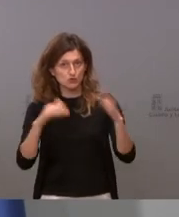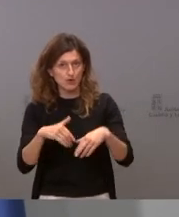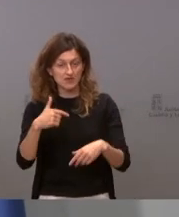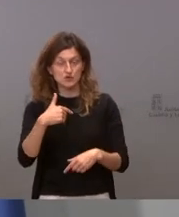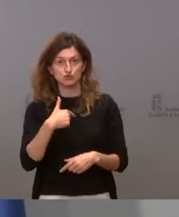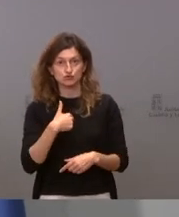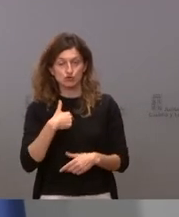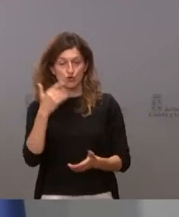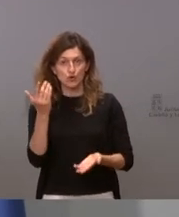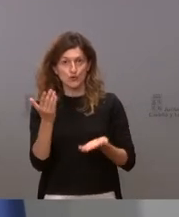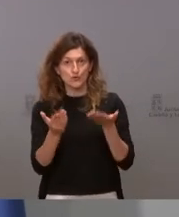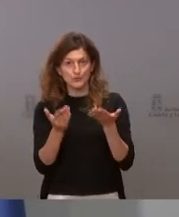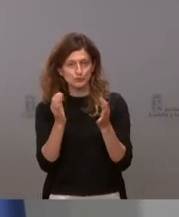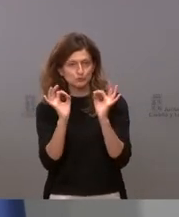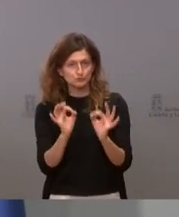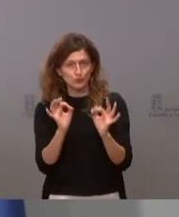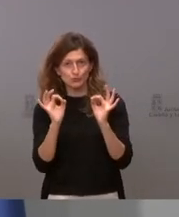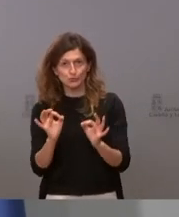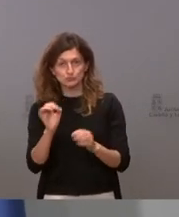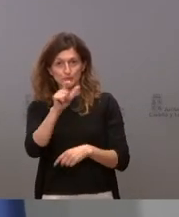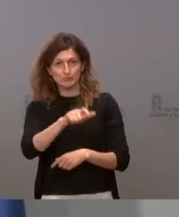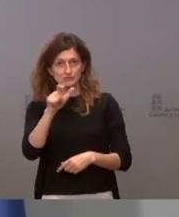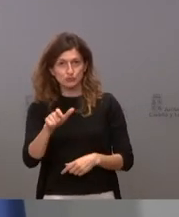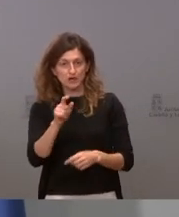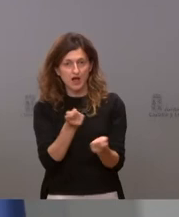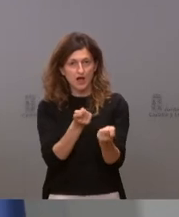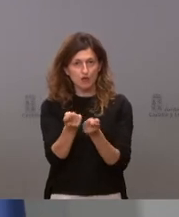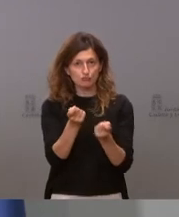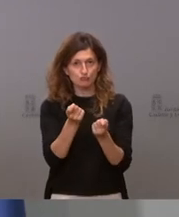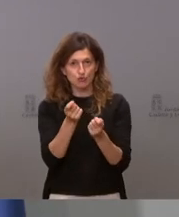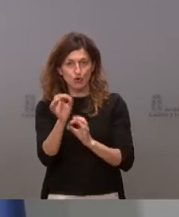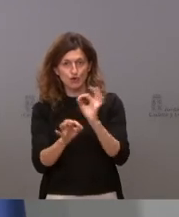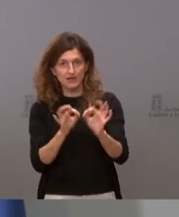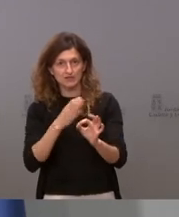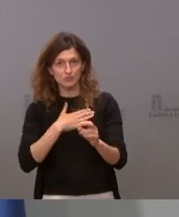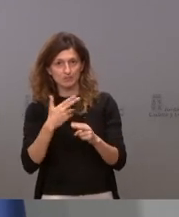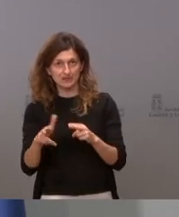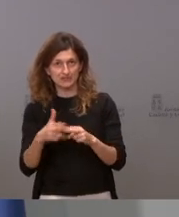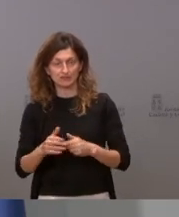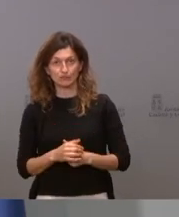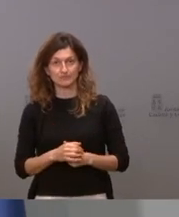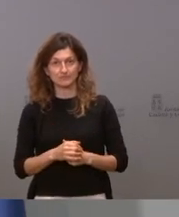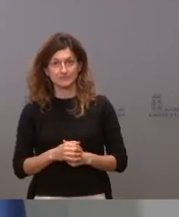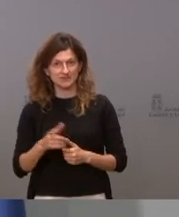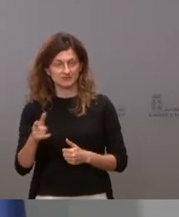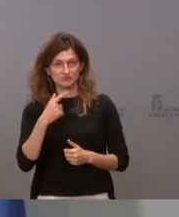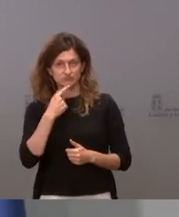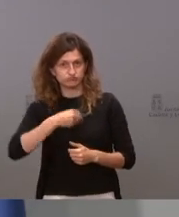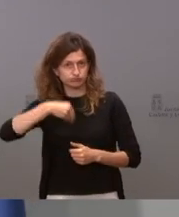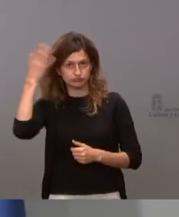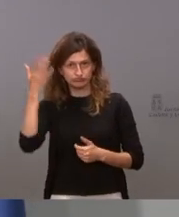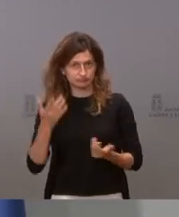yo soy justo, justo la persona que mantiene el control orgánico de mi partido. Es el colmo de la desfachatez,